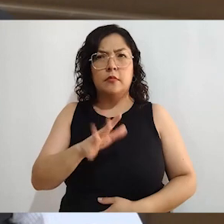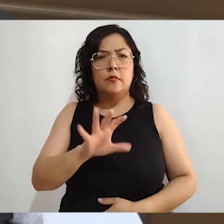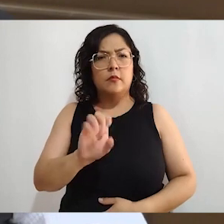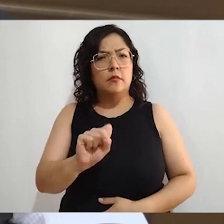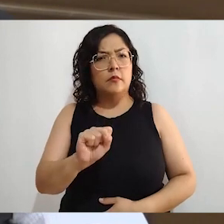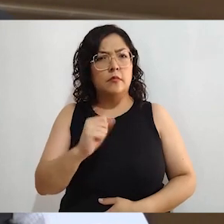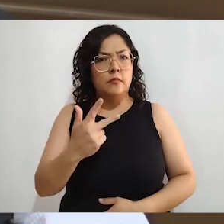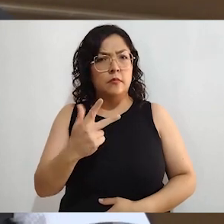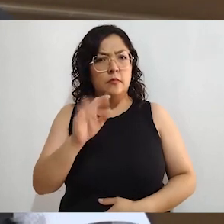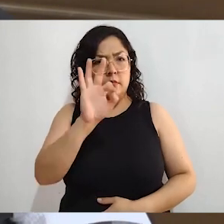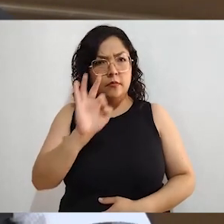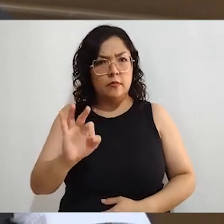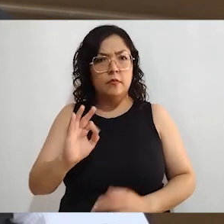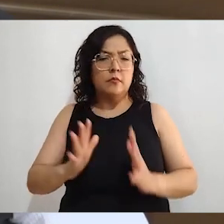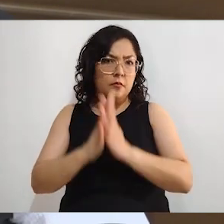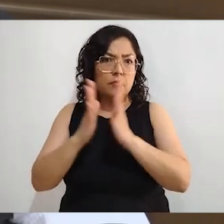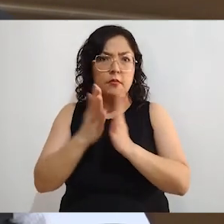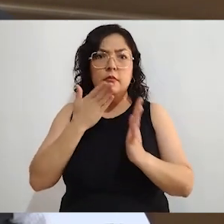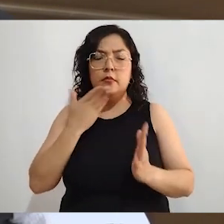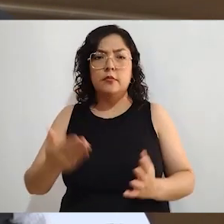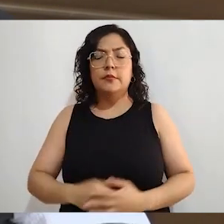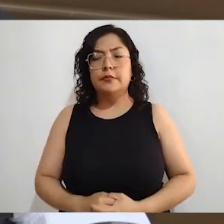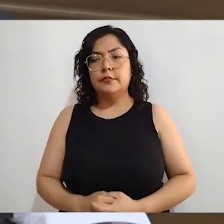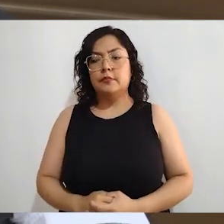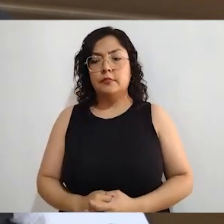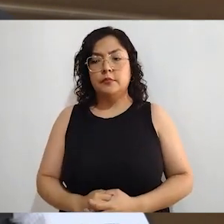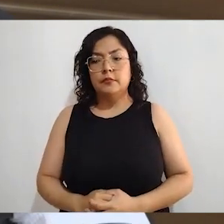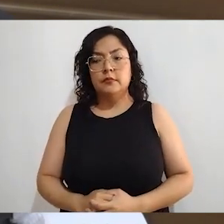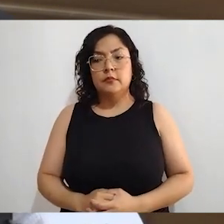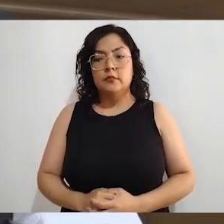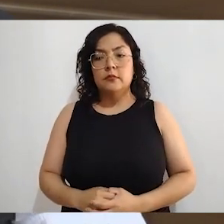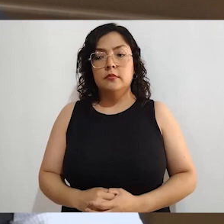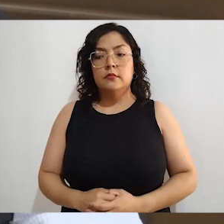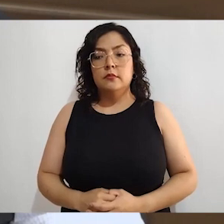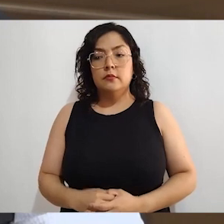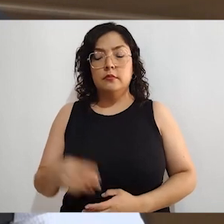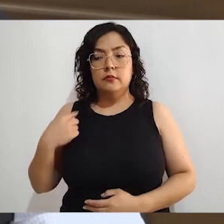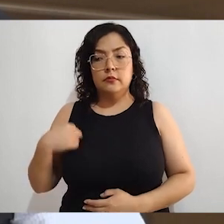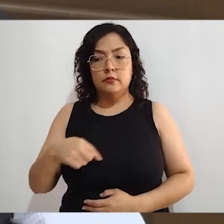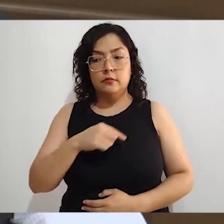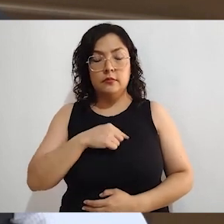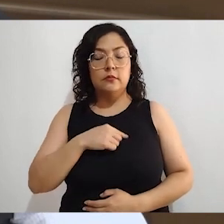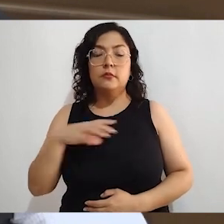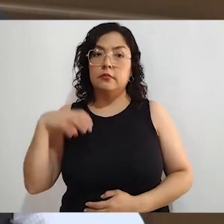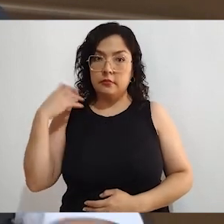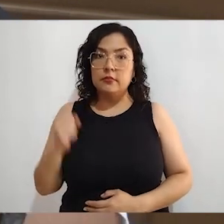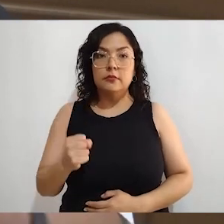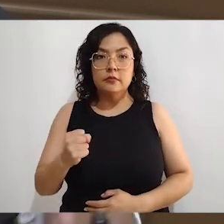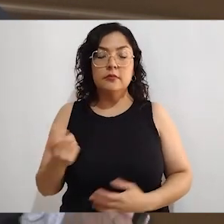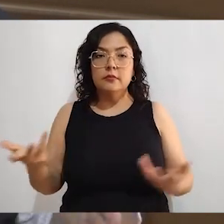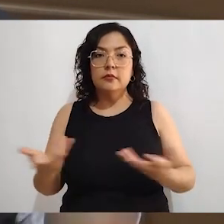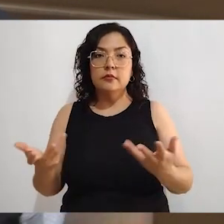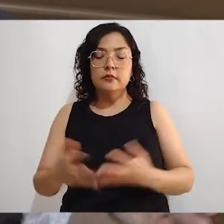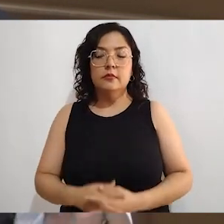ocasión no ha sido la excepción. Nosotros estuvimos trabajando mucho con esta convocatoria a que te refiero. Y bueno, al